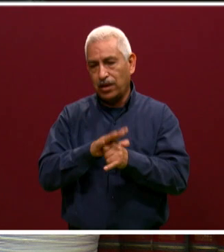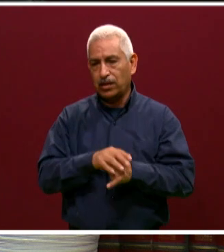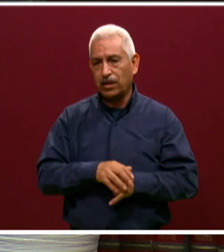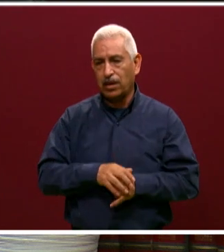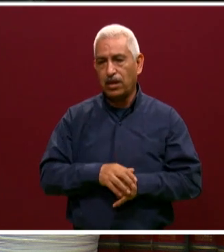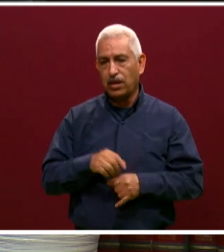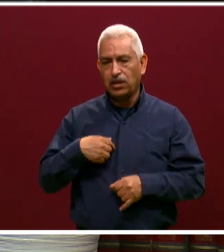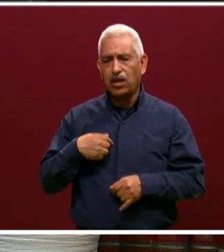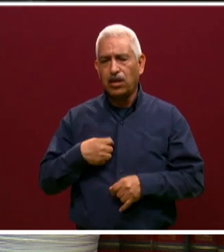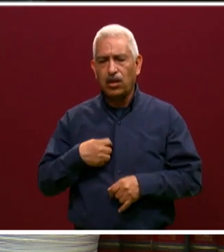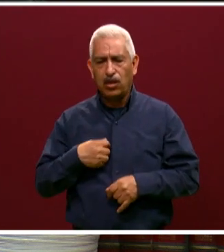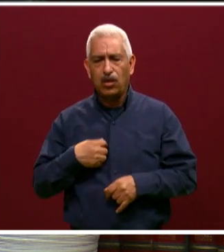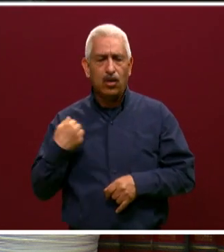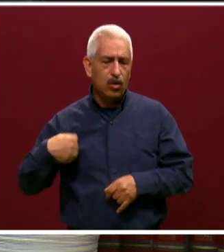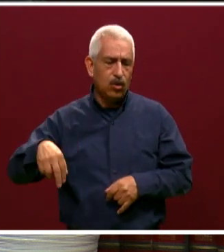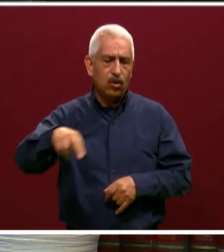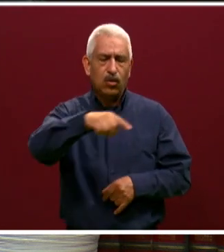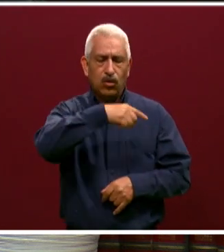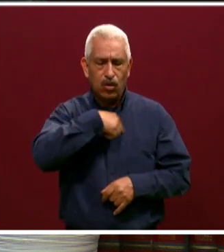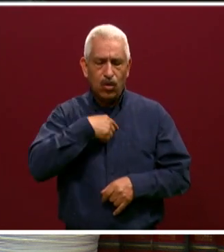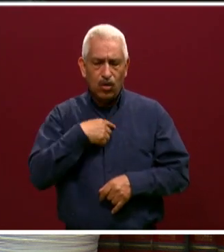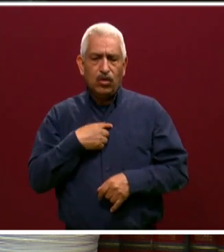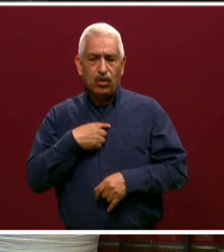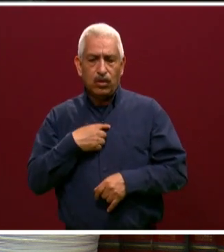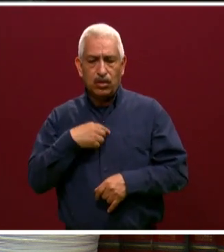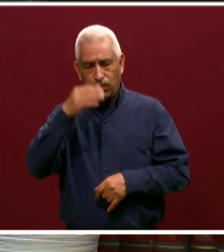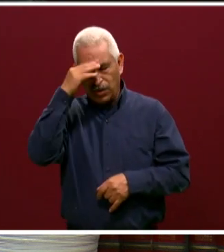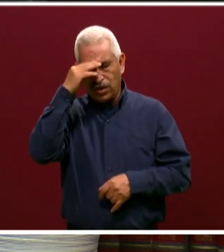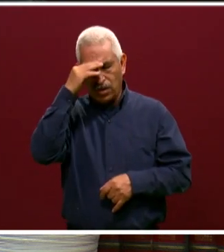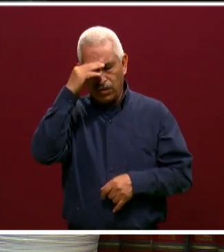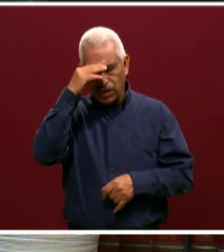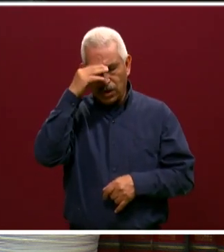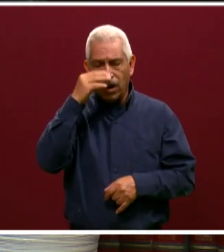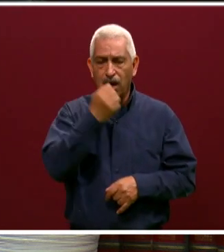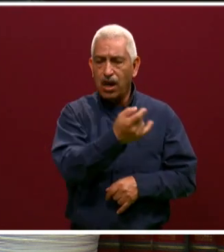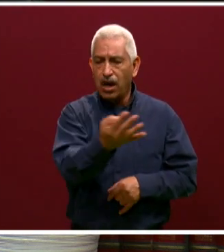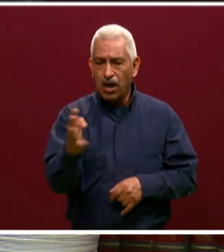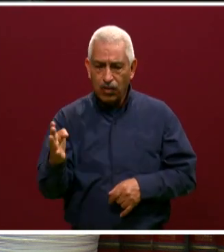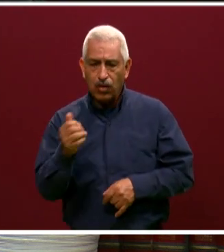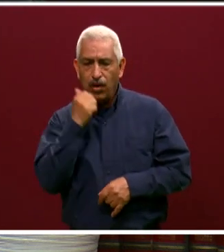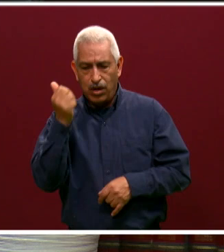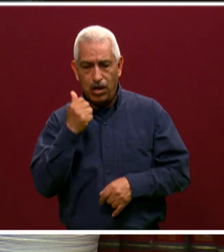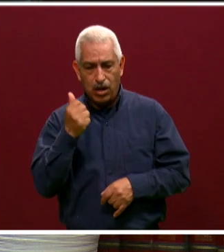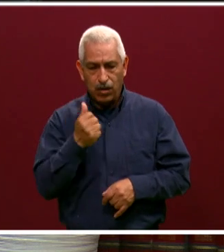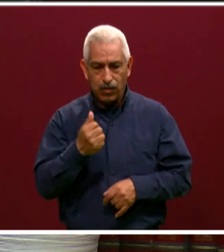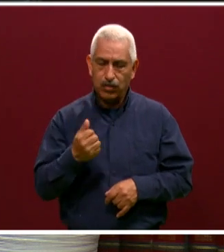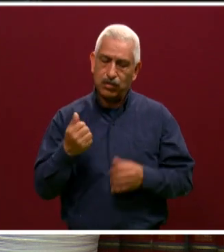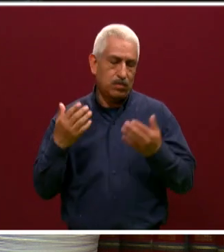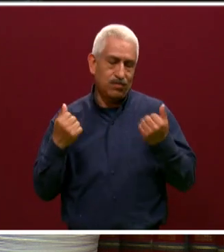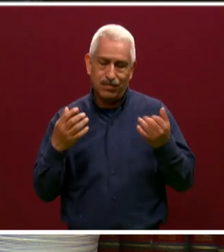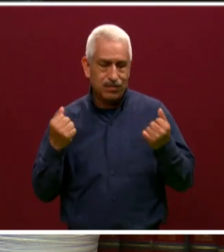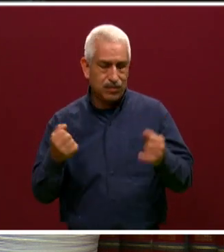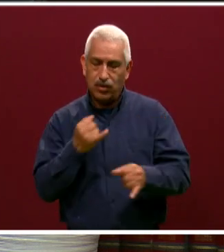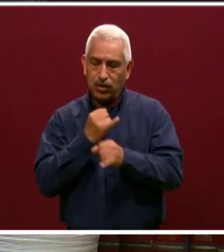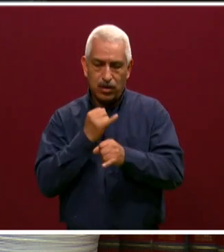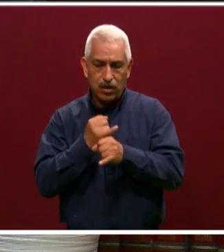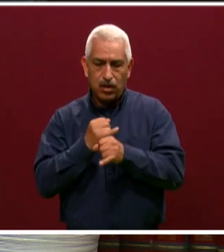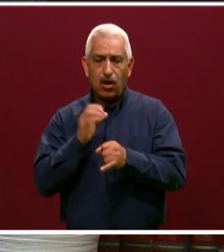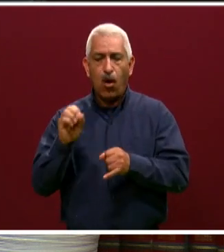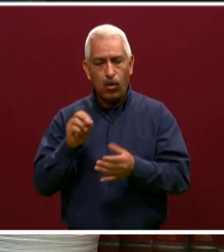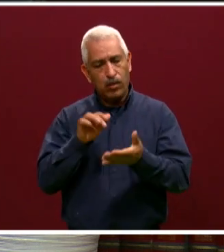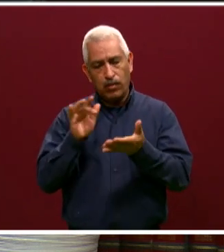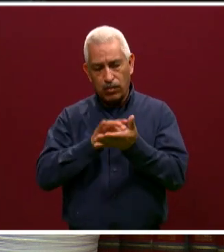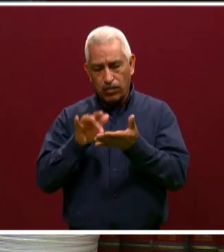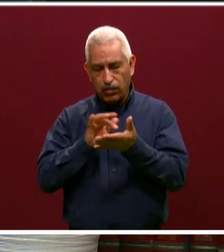medios digitales, se puedan llegar a hacer las clases, de alguna manera, a